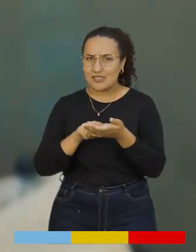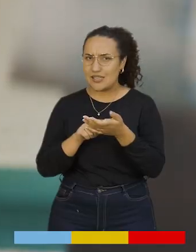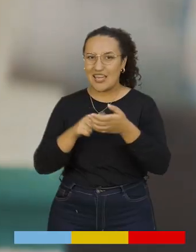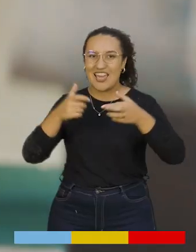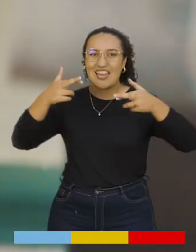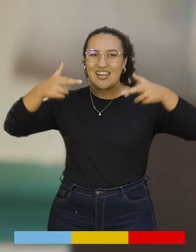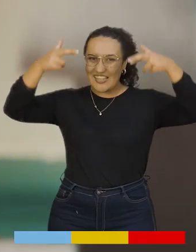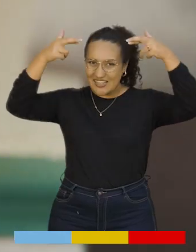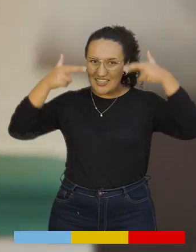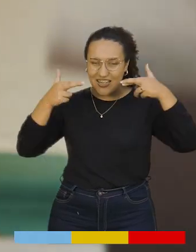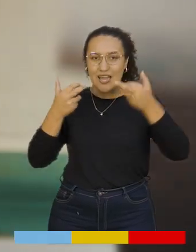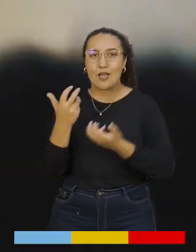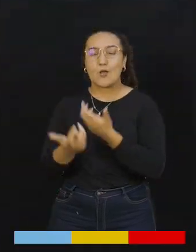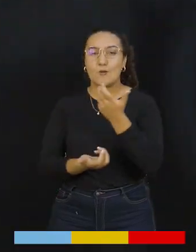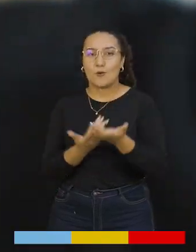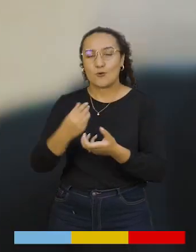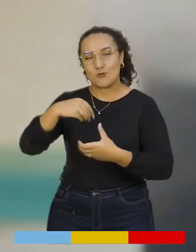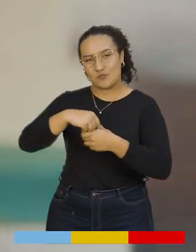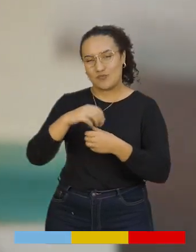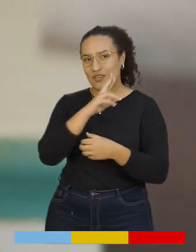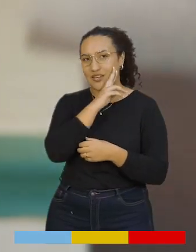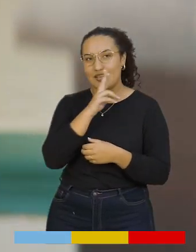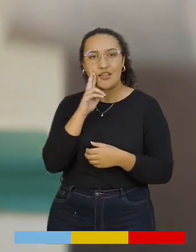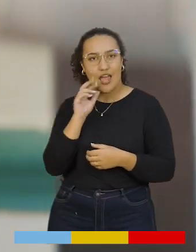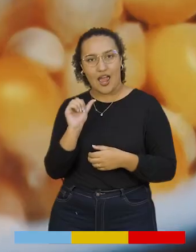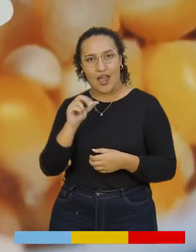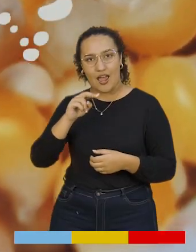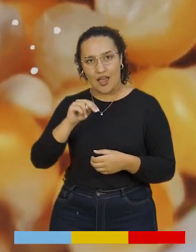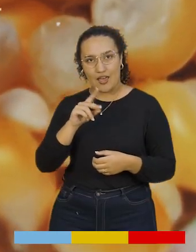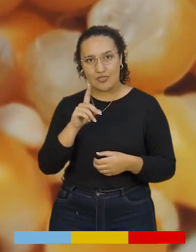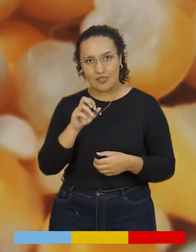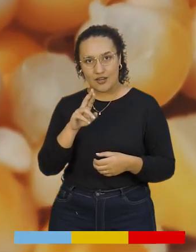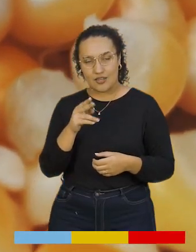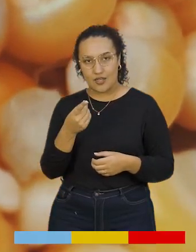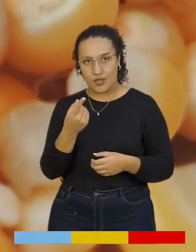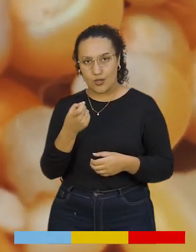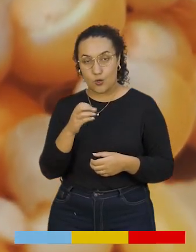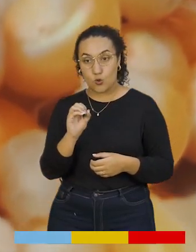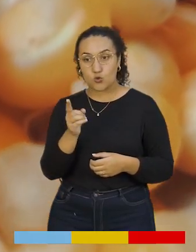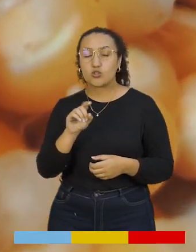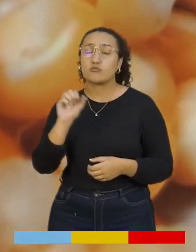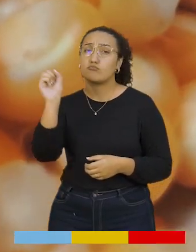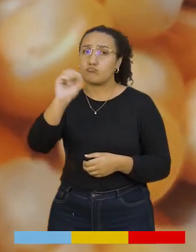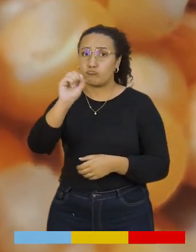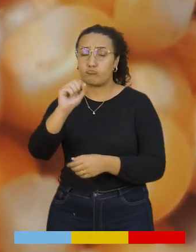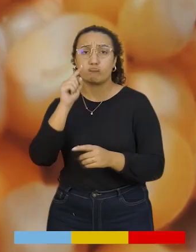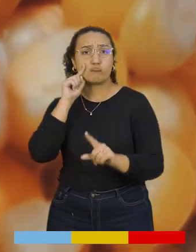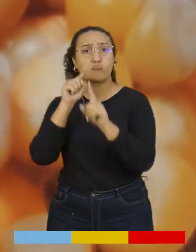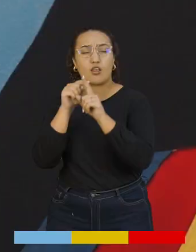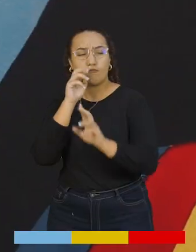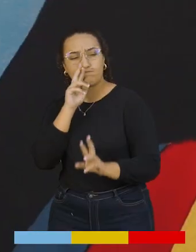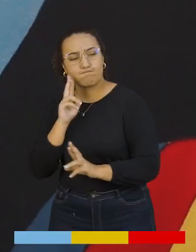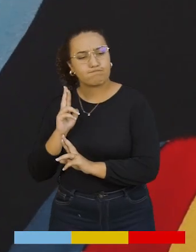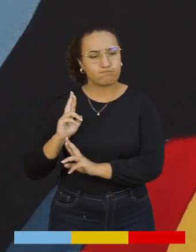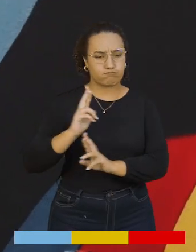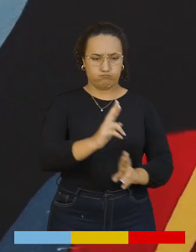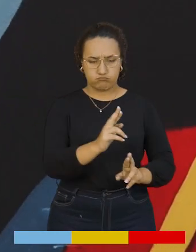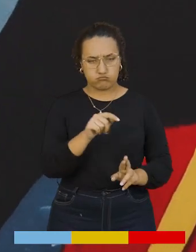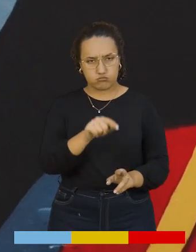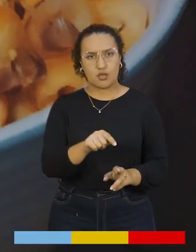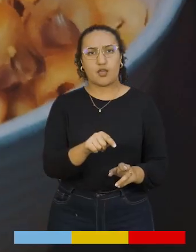cocina de andariegos. Así es, sí, bueno, la idea es resaltar un producto local que nos representa y